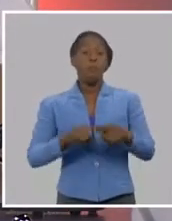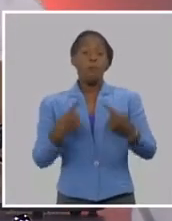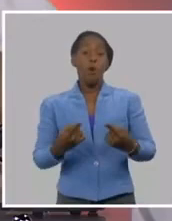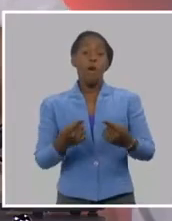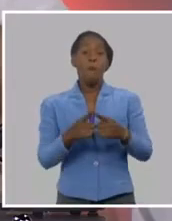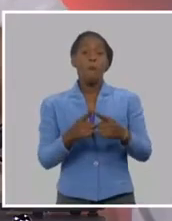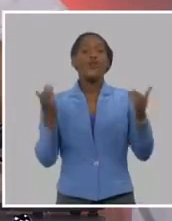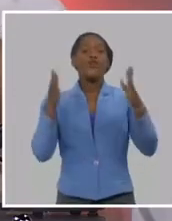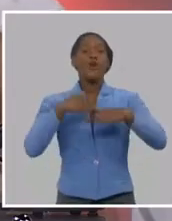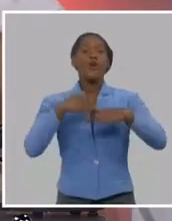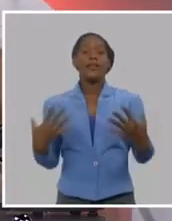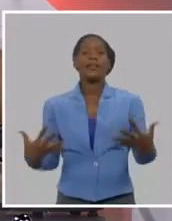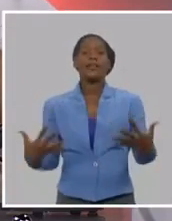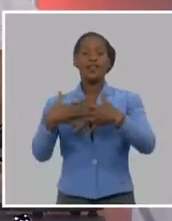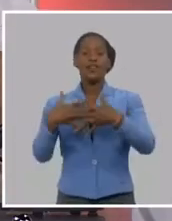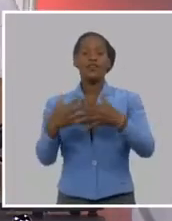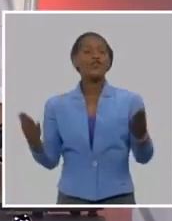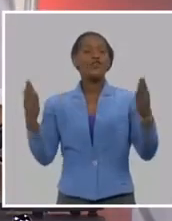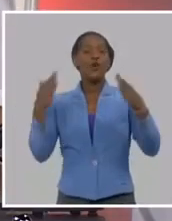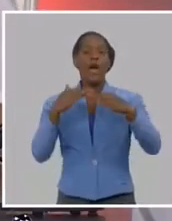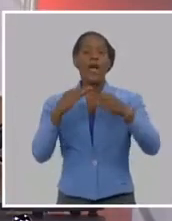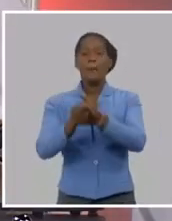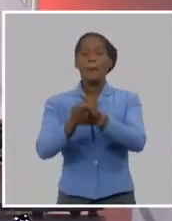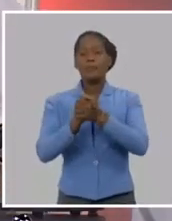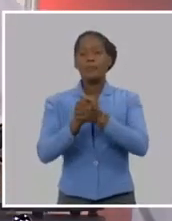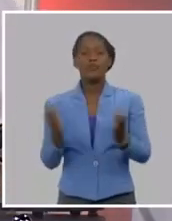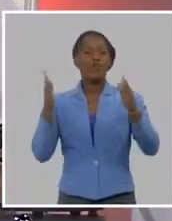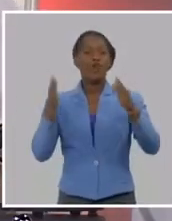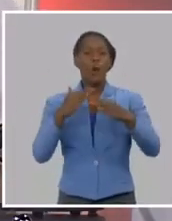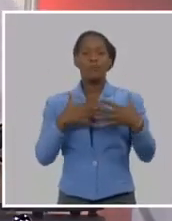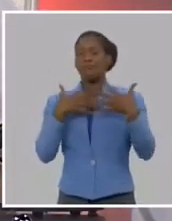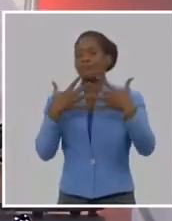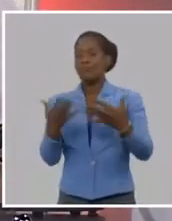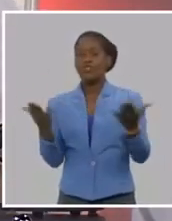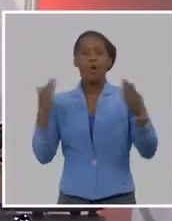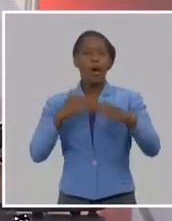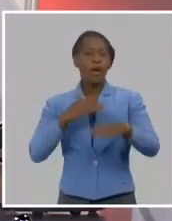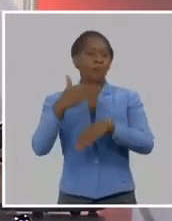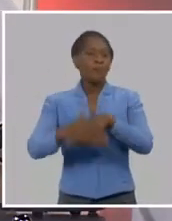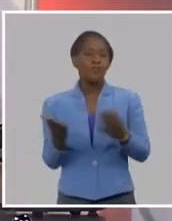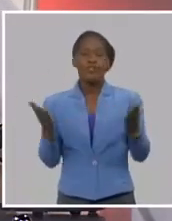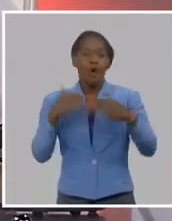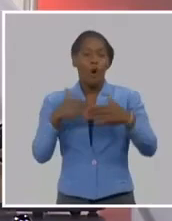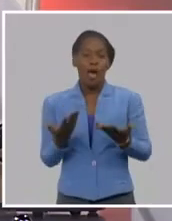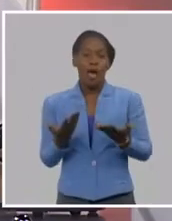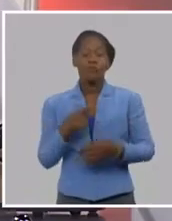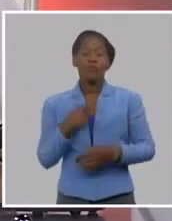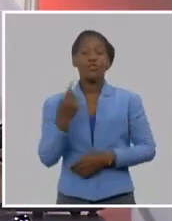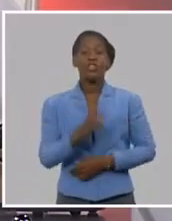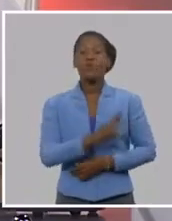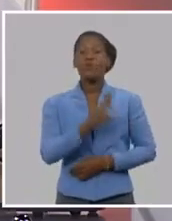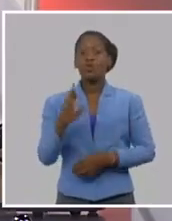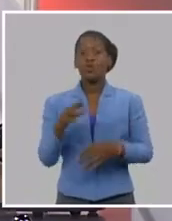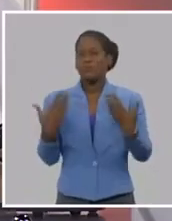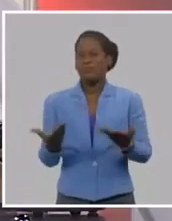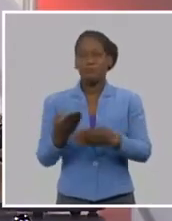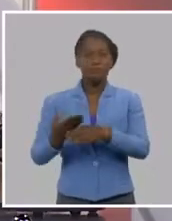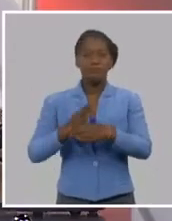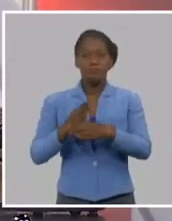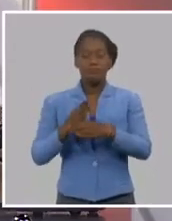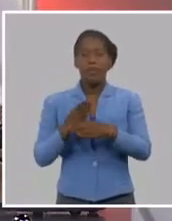no recibirán el honor ni el influjo de esta república que estamos logrando, de esta revolución que estamos haciendo,